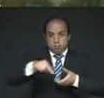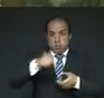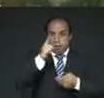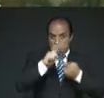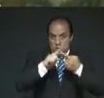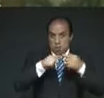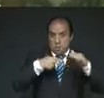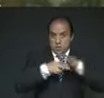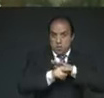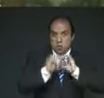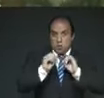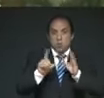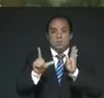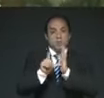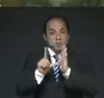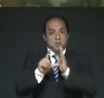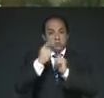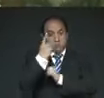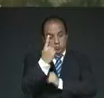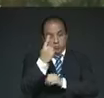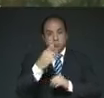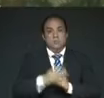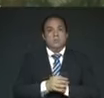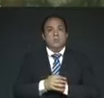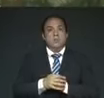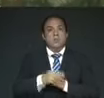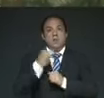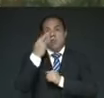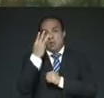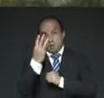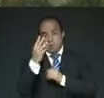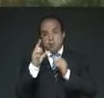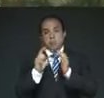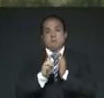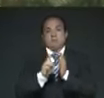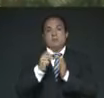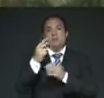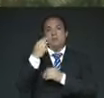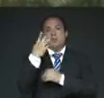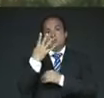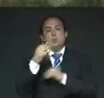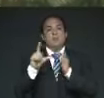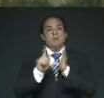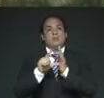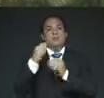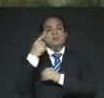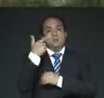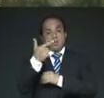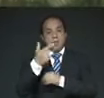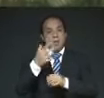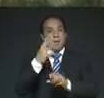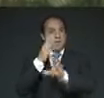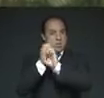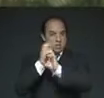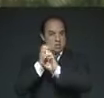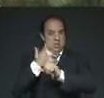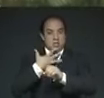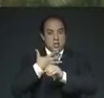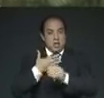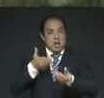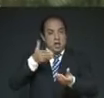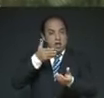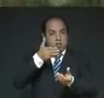como a las líneas 1, 3, 4 y 7 de Metrobús. Es una accesibilidad